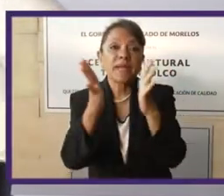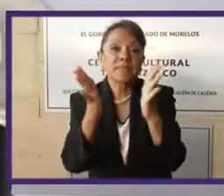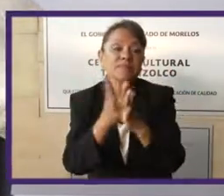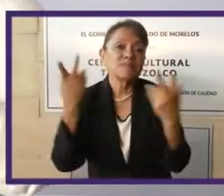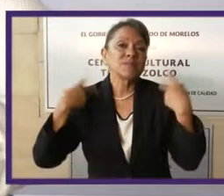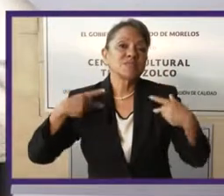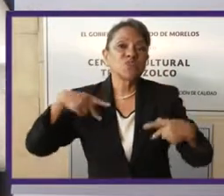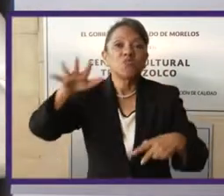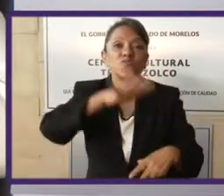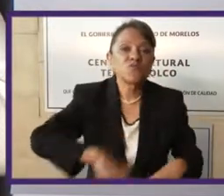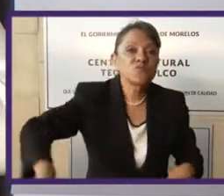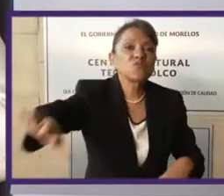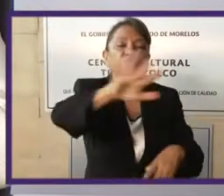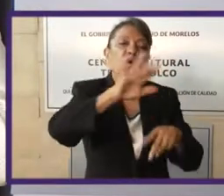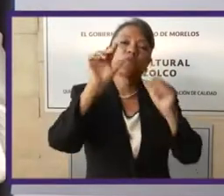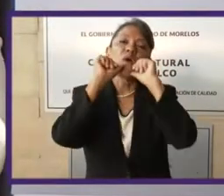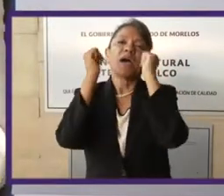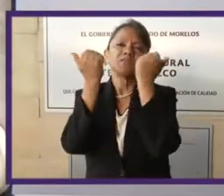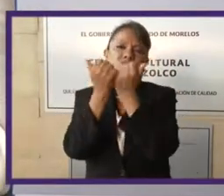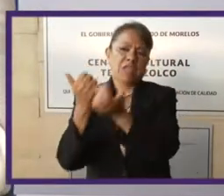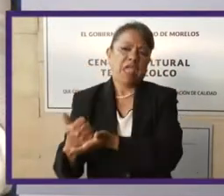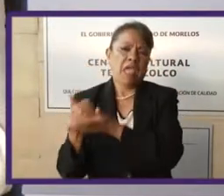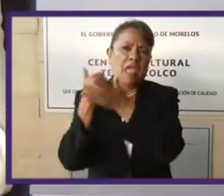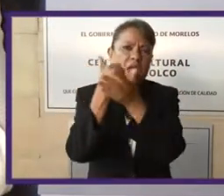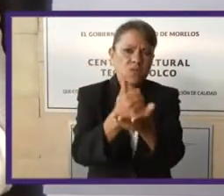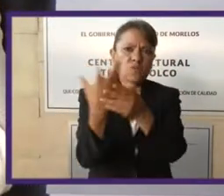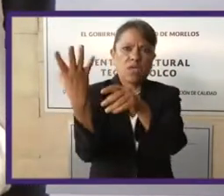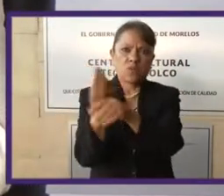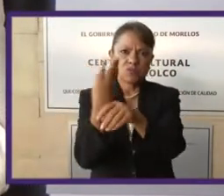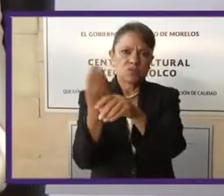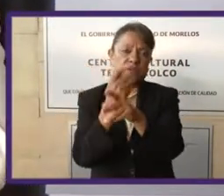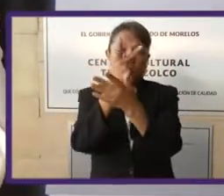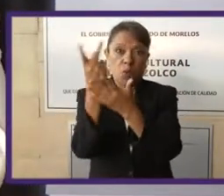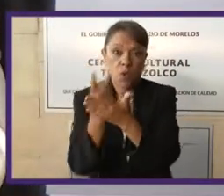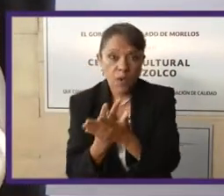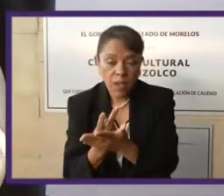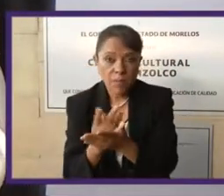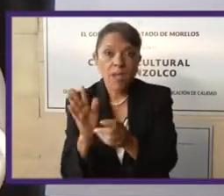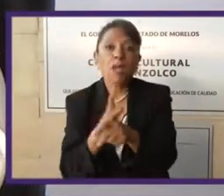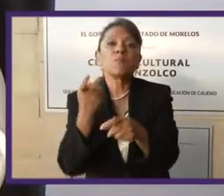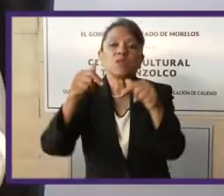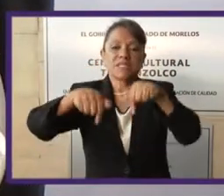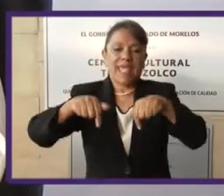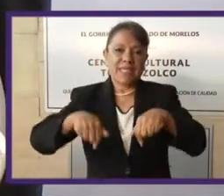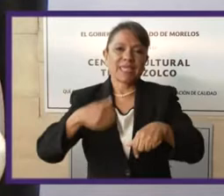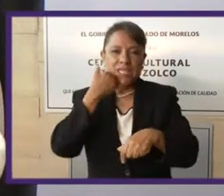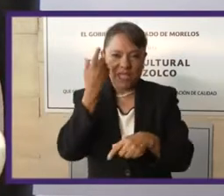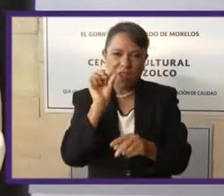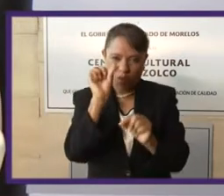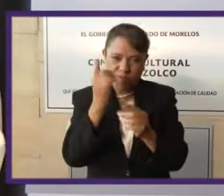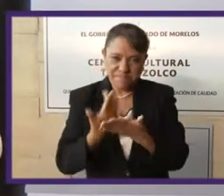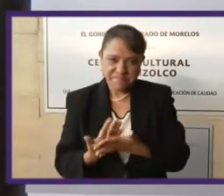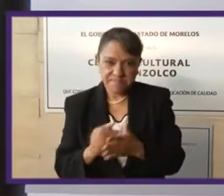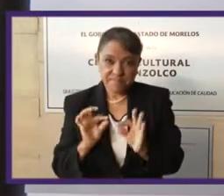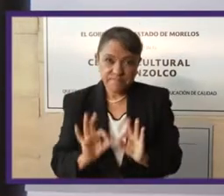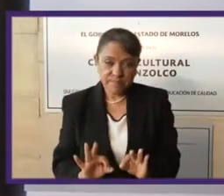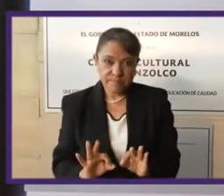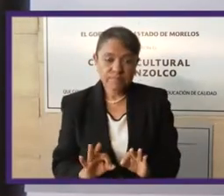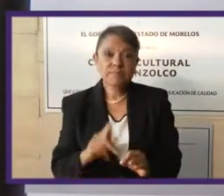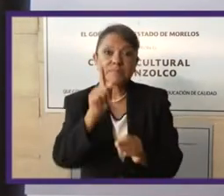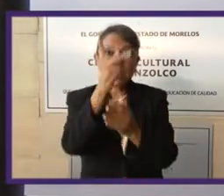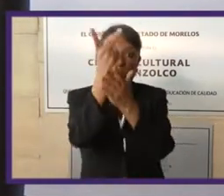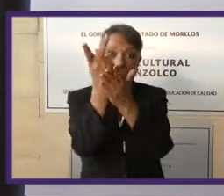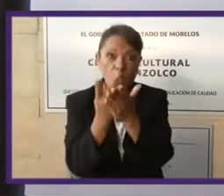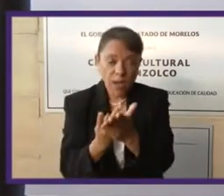ciudadana, con las organizaciones que nos ayuden a construir un programa. Y aquí yo quiero detenerme un poco. El programa.